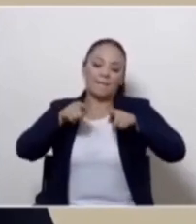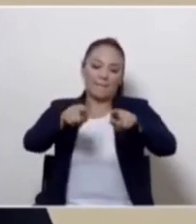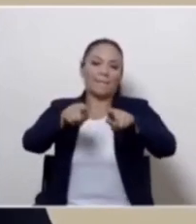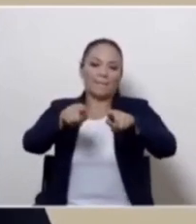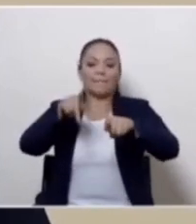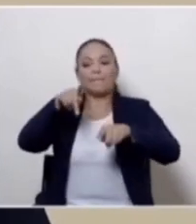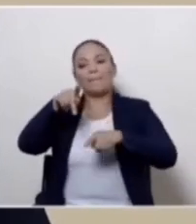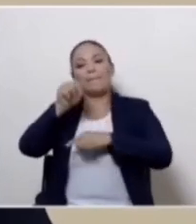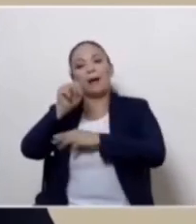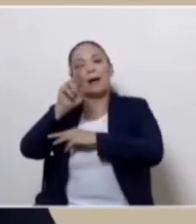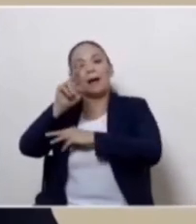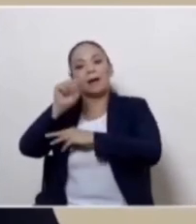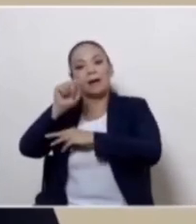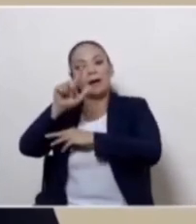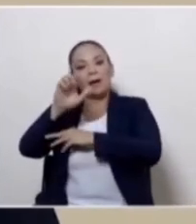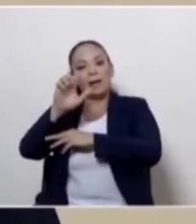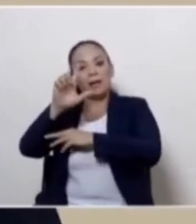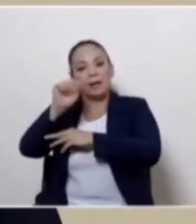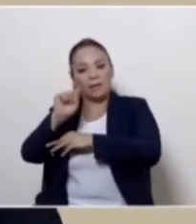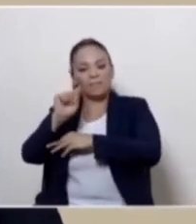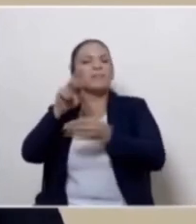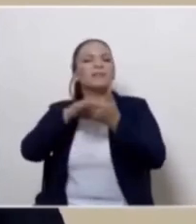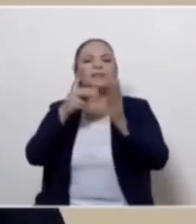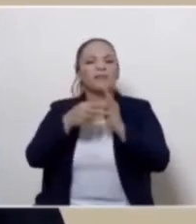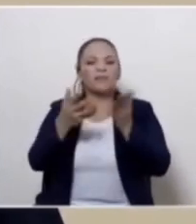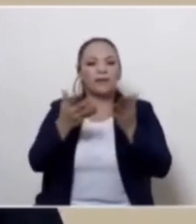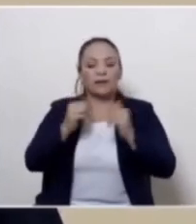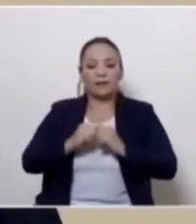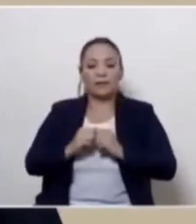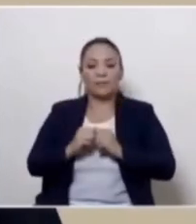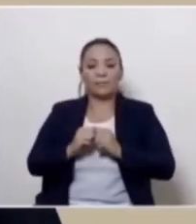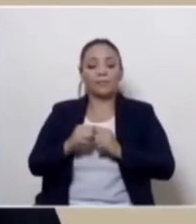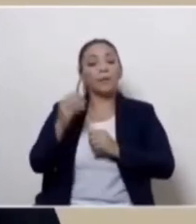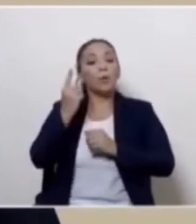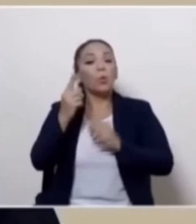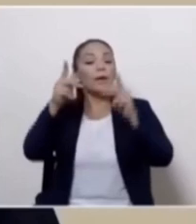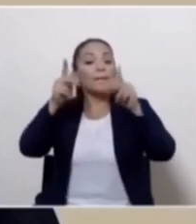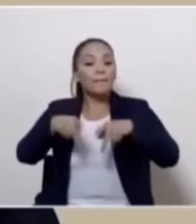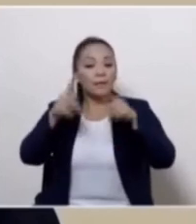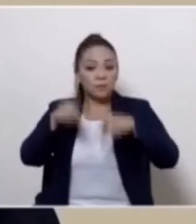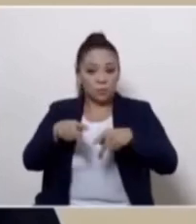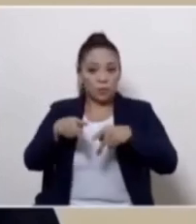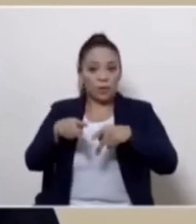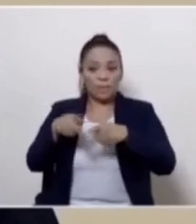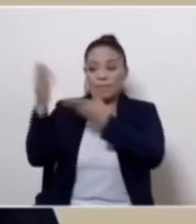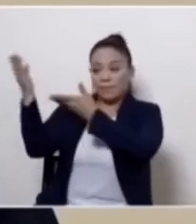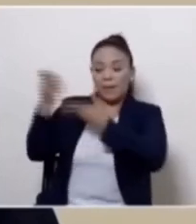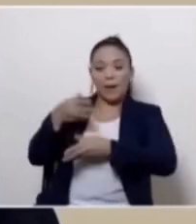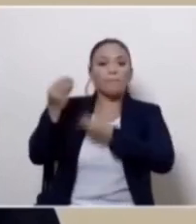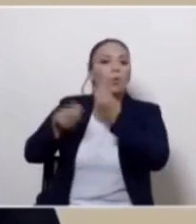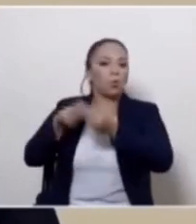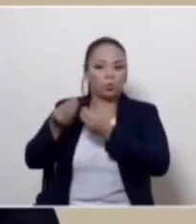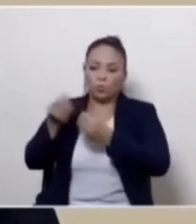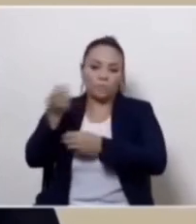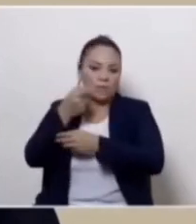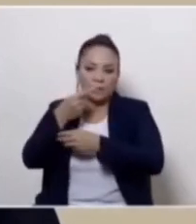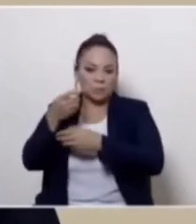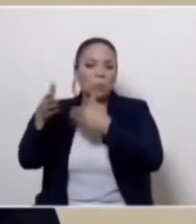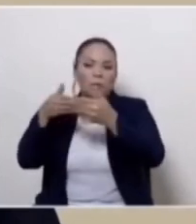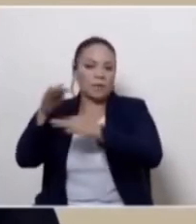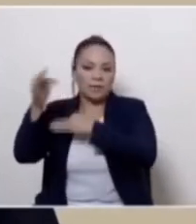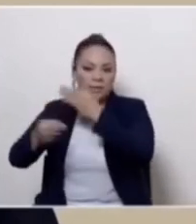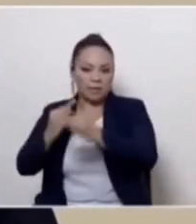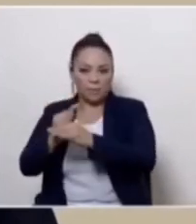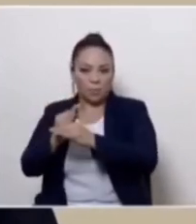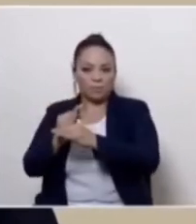significa eso? Que quien consiga el producto donde lo consiga, mientras el